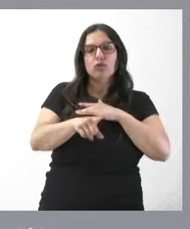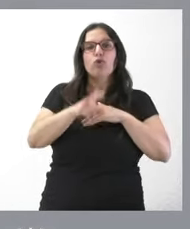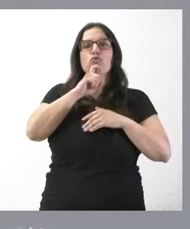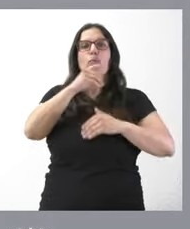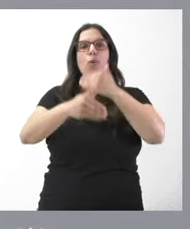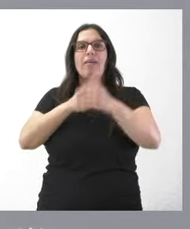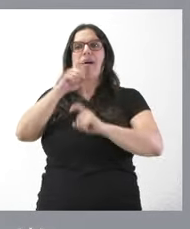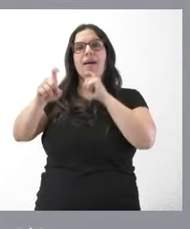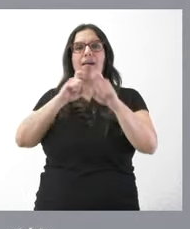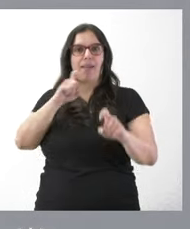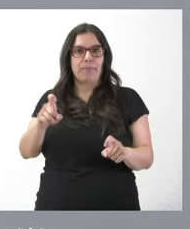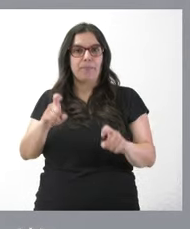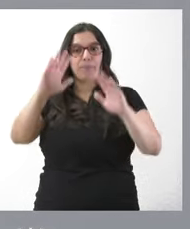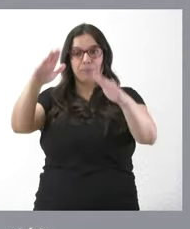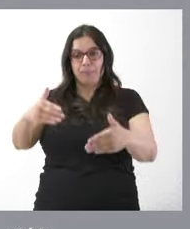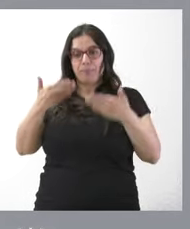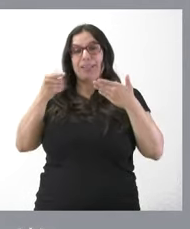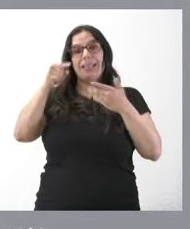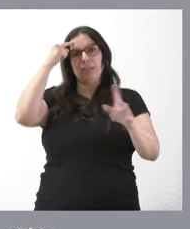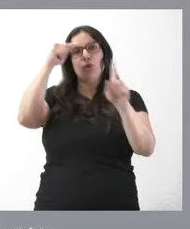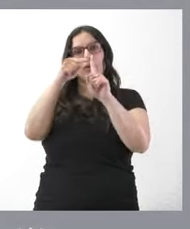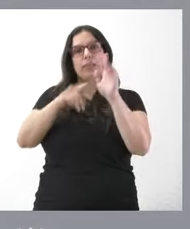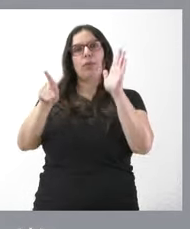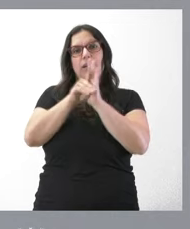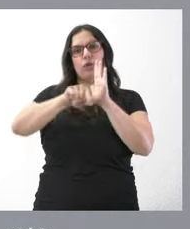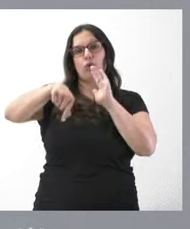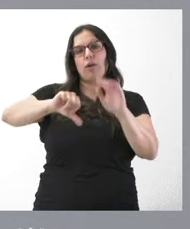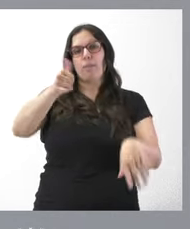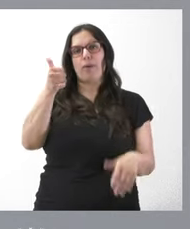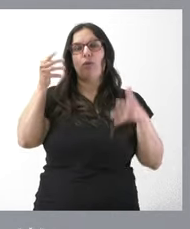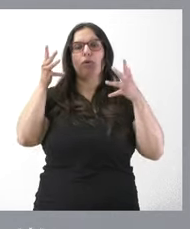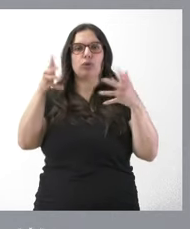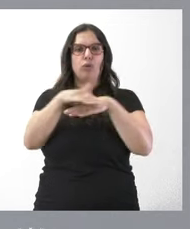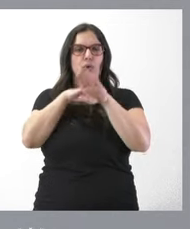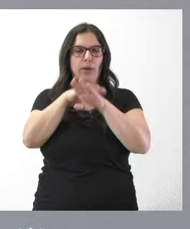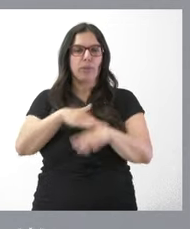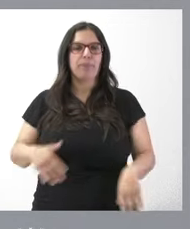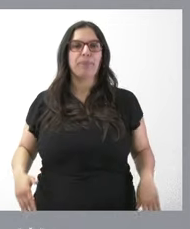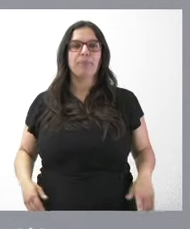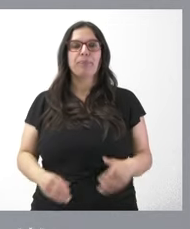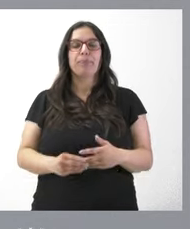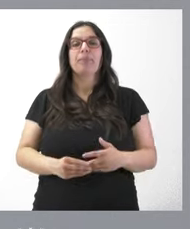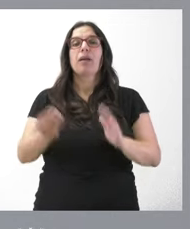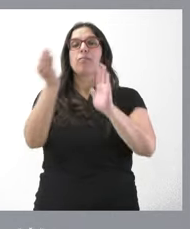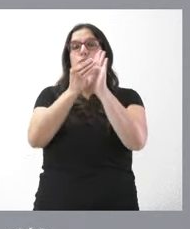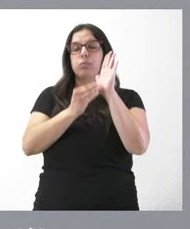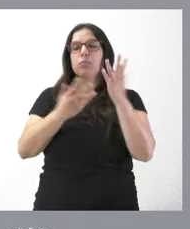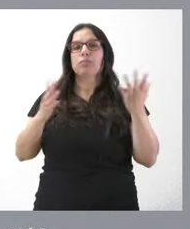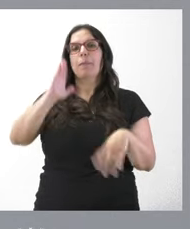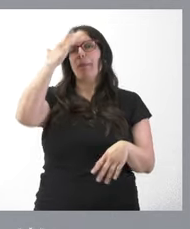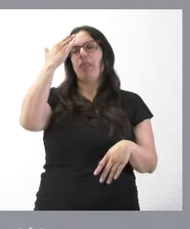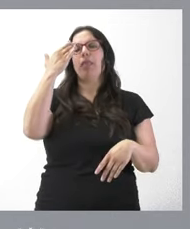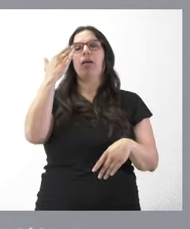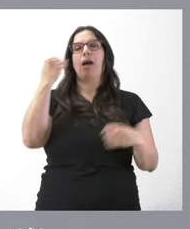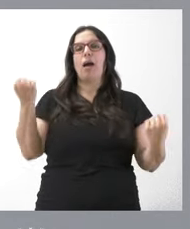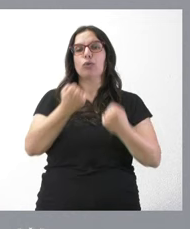las comunicaciones que se reciban. Ese es el objetivo del decreto que hemos aprobado en el día de hoy. Se recoge los principios de actuación con los que